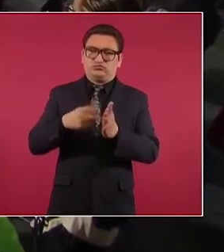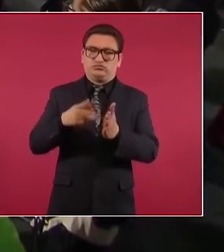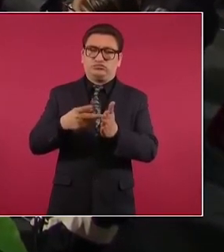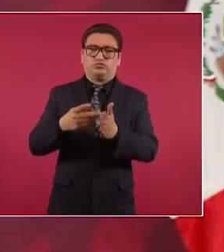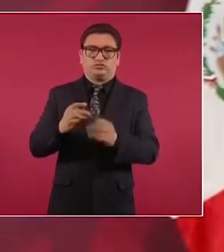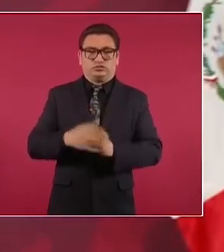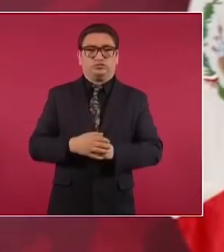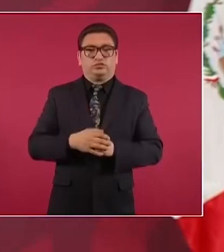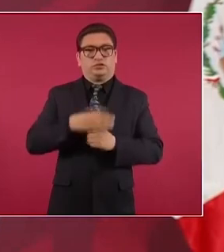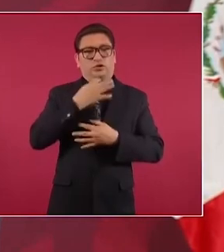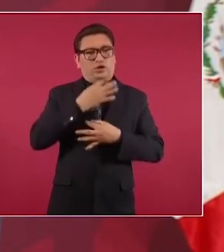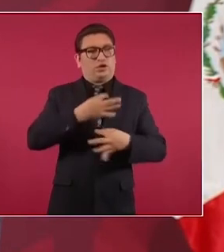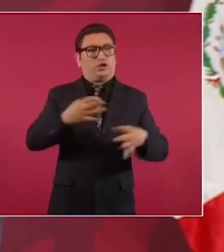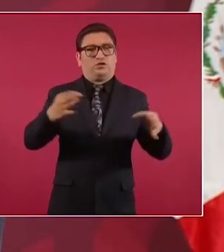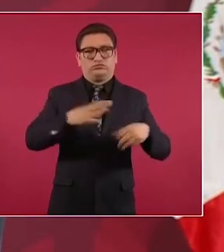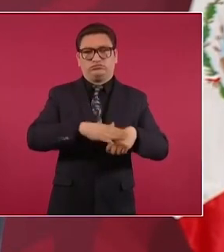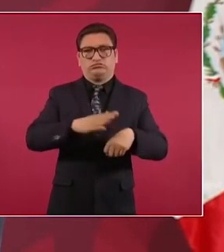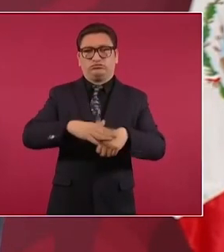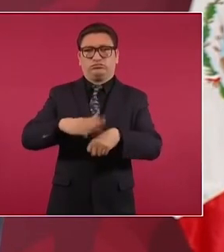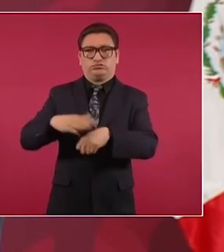mandando mensajes